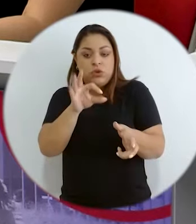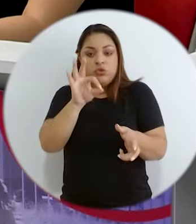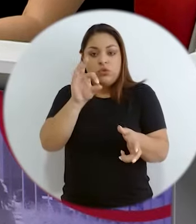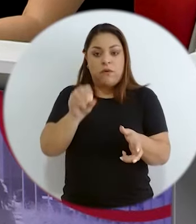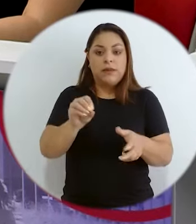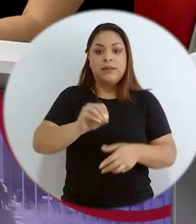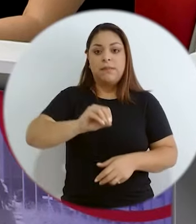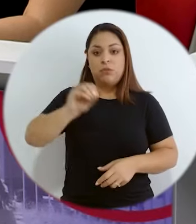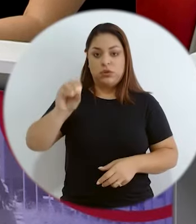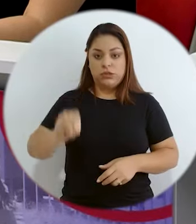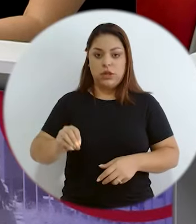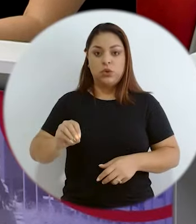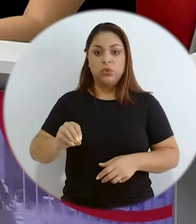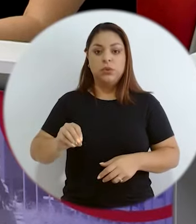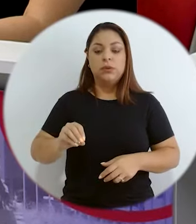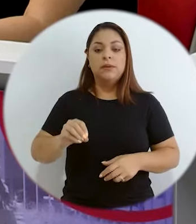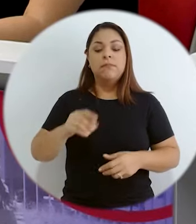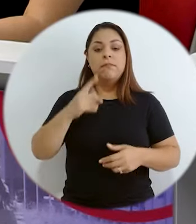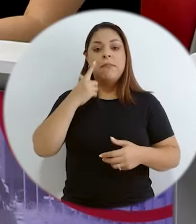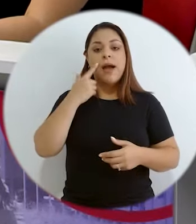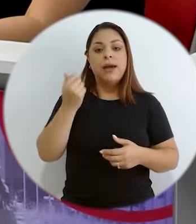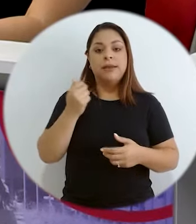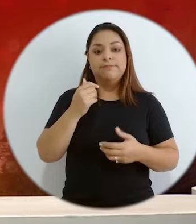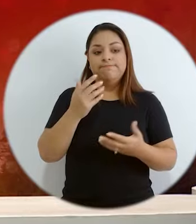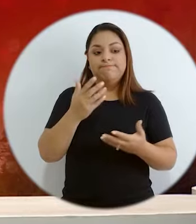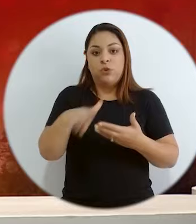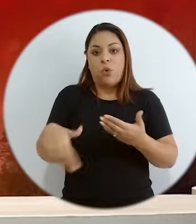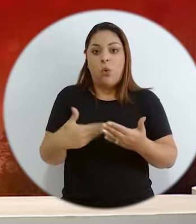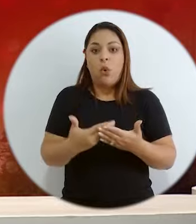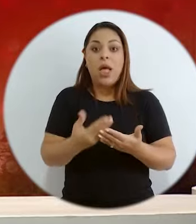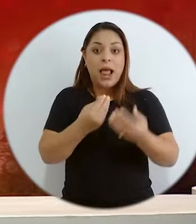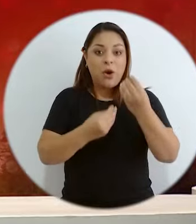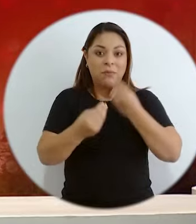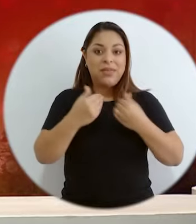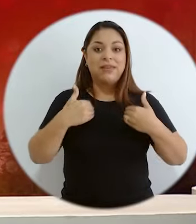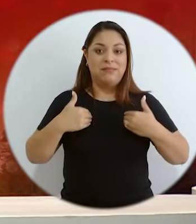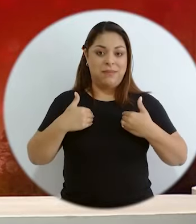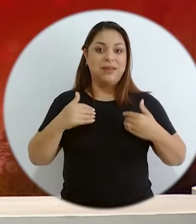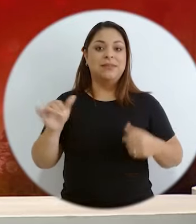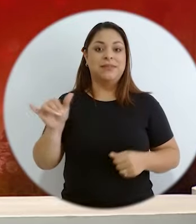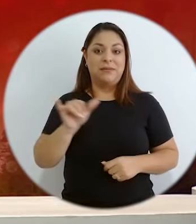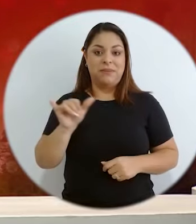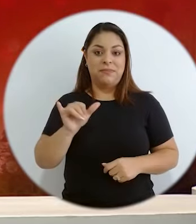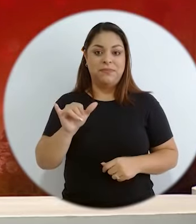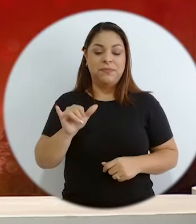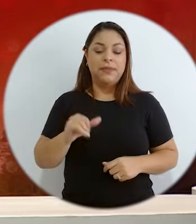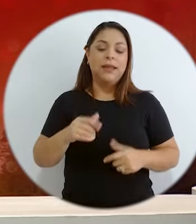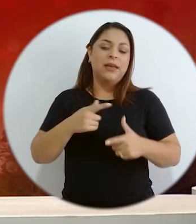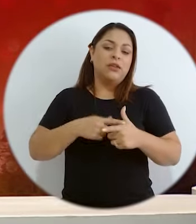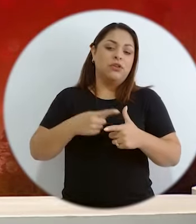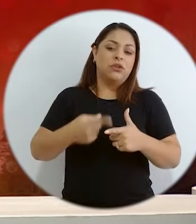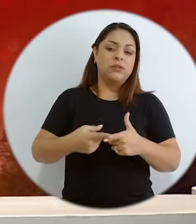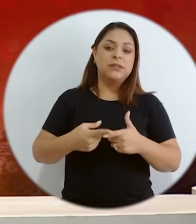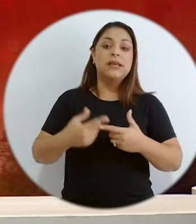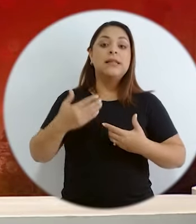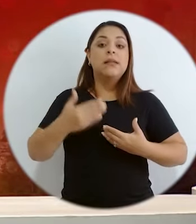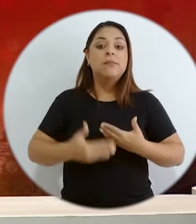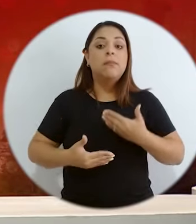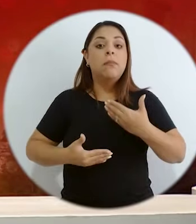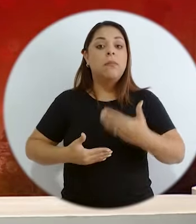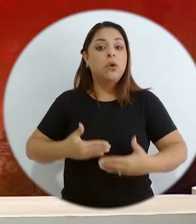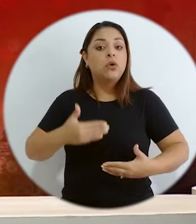del recurso y la proteína animal, dentro de los procesos